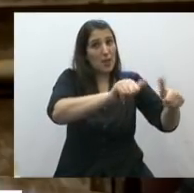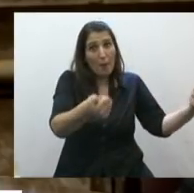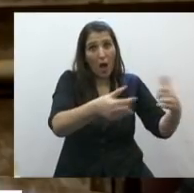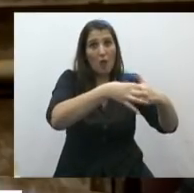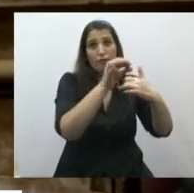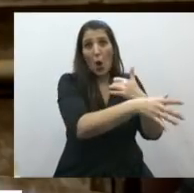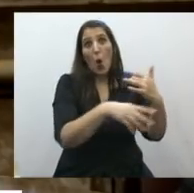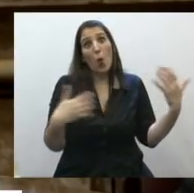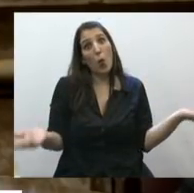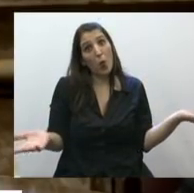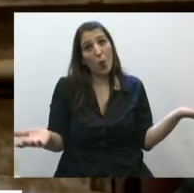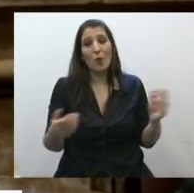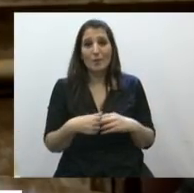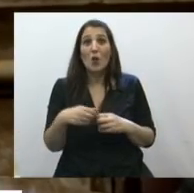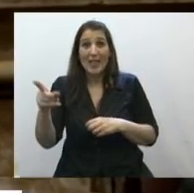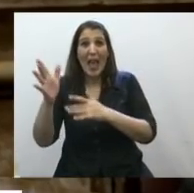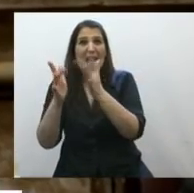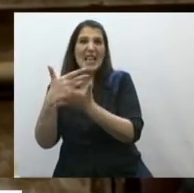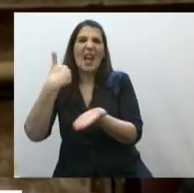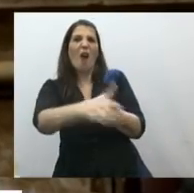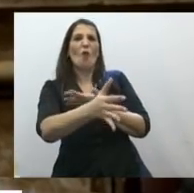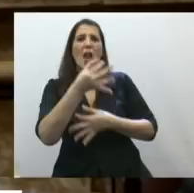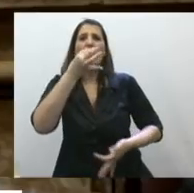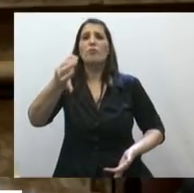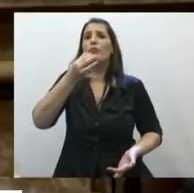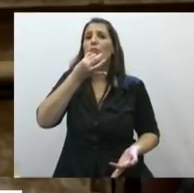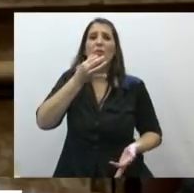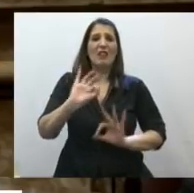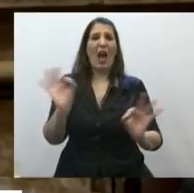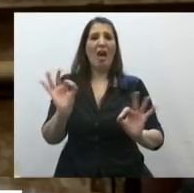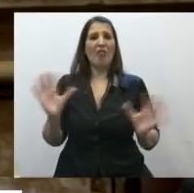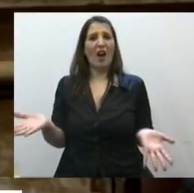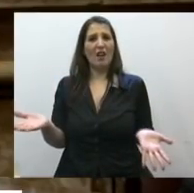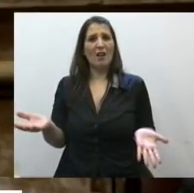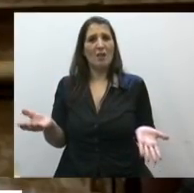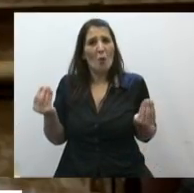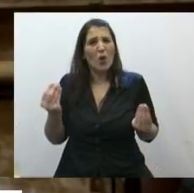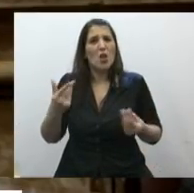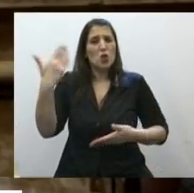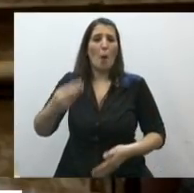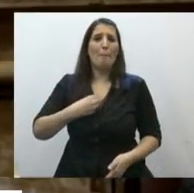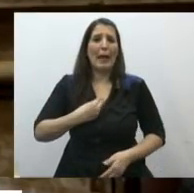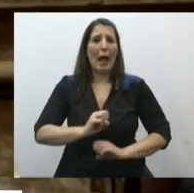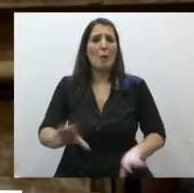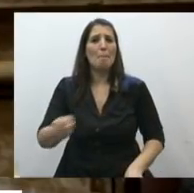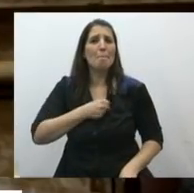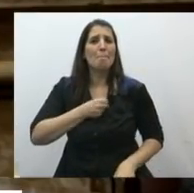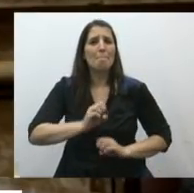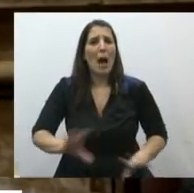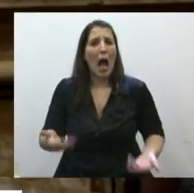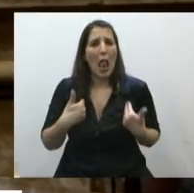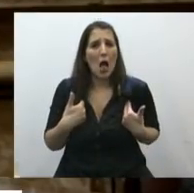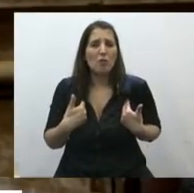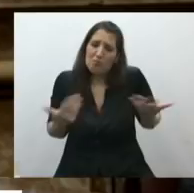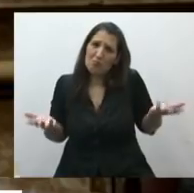cual no me pueden excomulgar porque nunca me dejaron comulgar, a pesar que desde ese entonces, desde hace 37 años, tengo una hermosa familia,